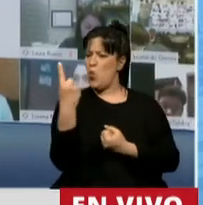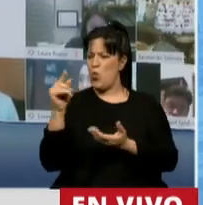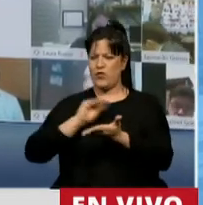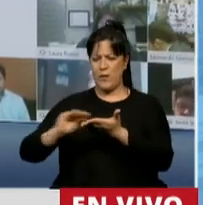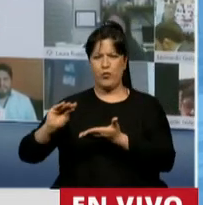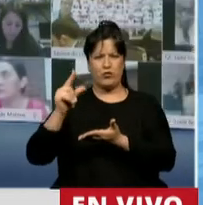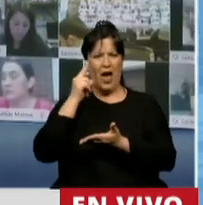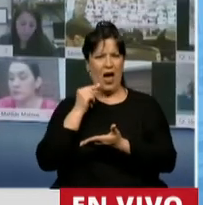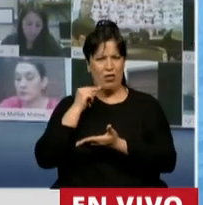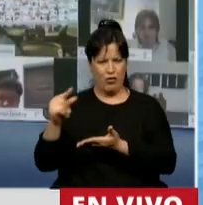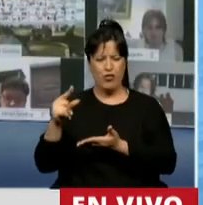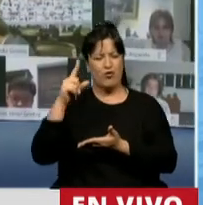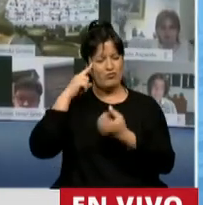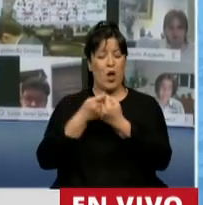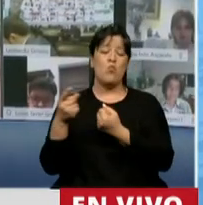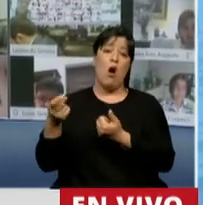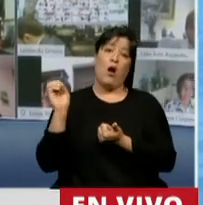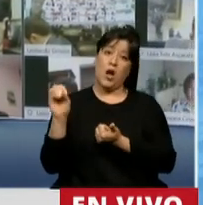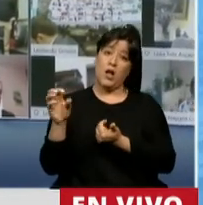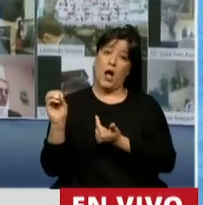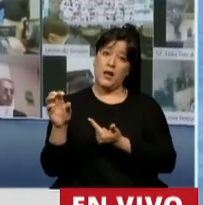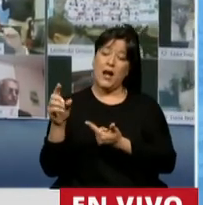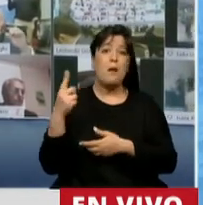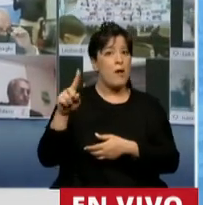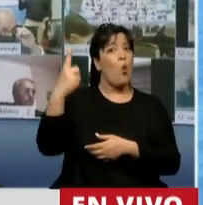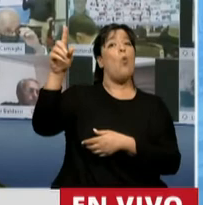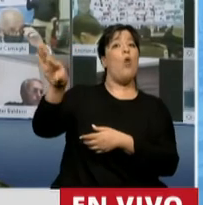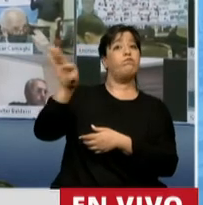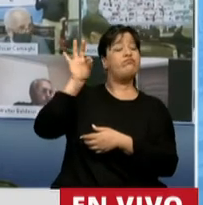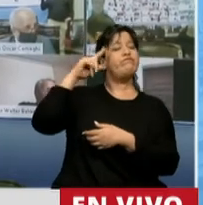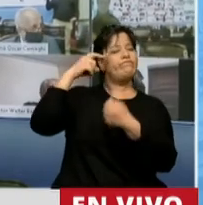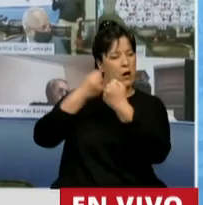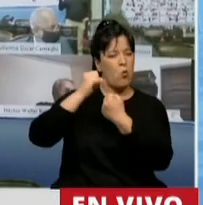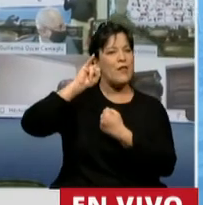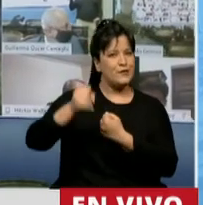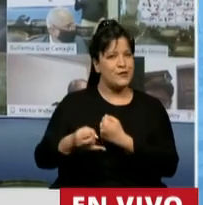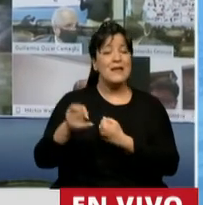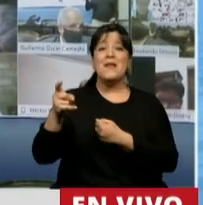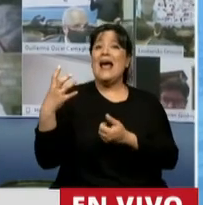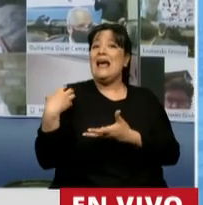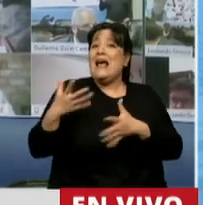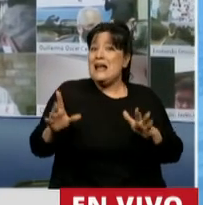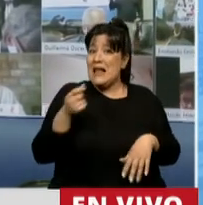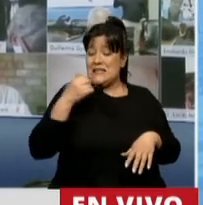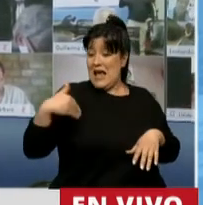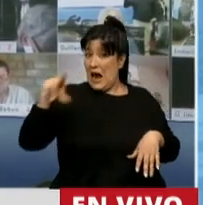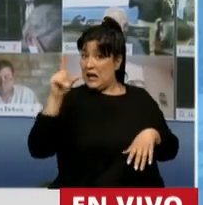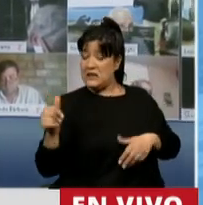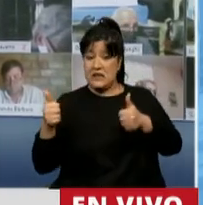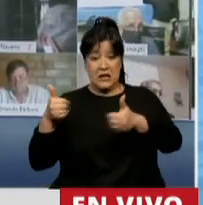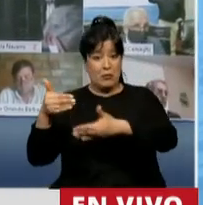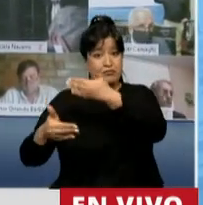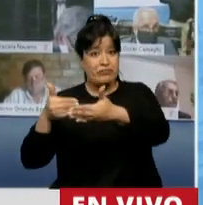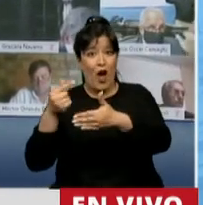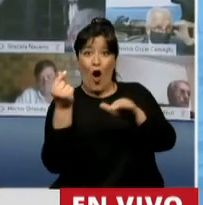preopinante que entre muchas críticas dijo que, en general, si a la Argentina le va bien, el